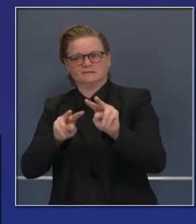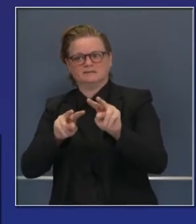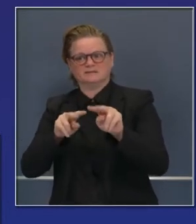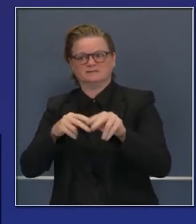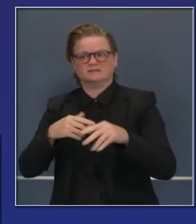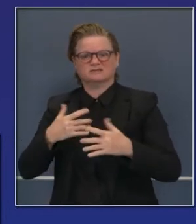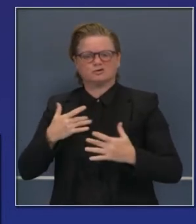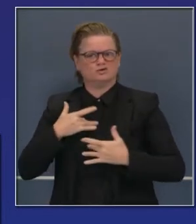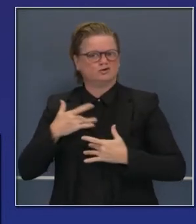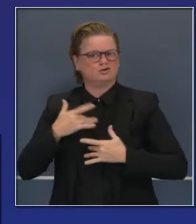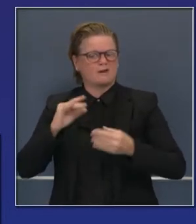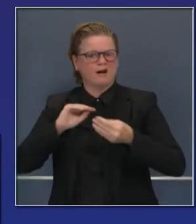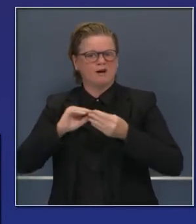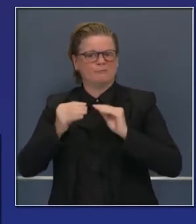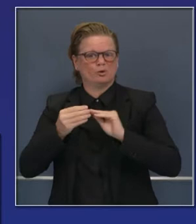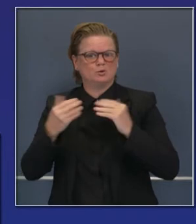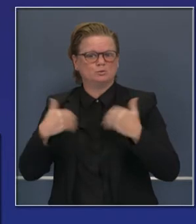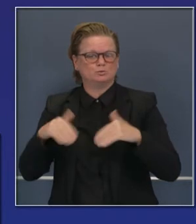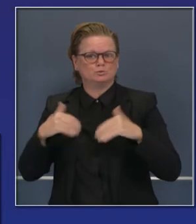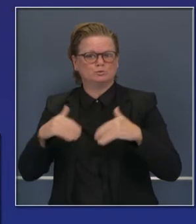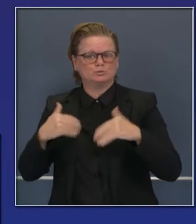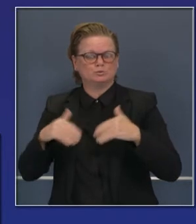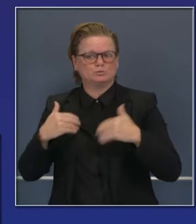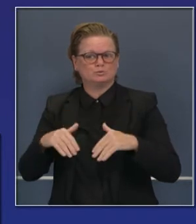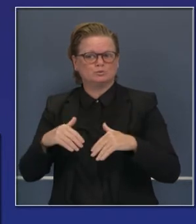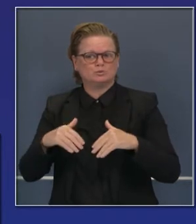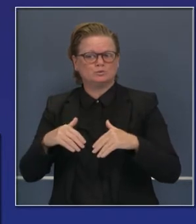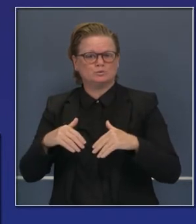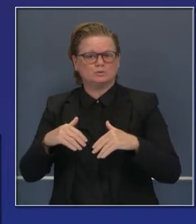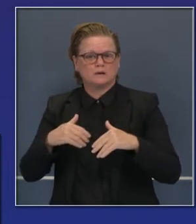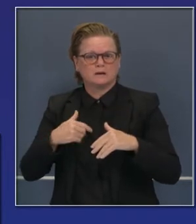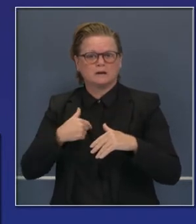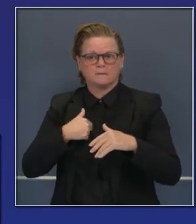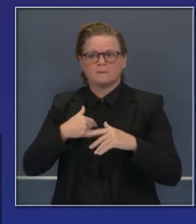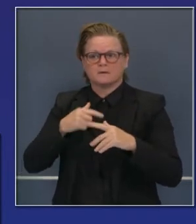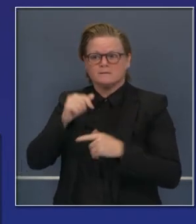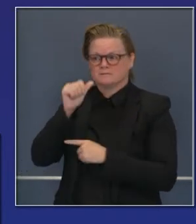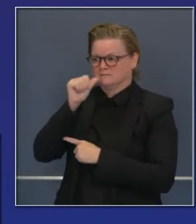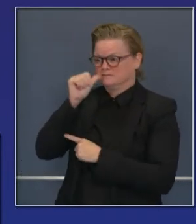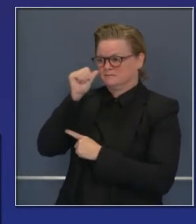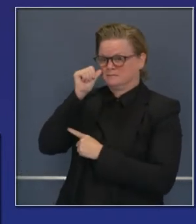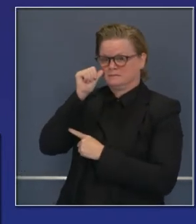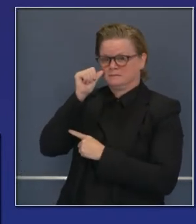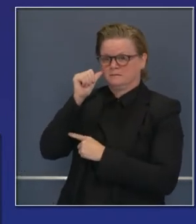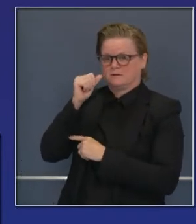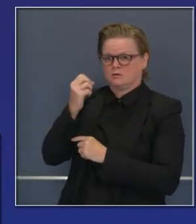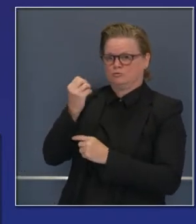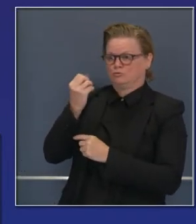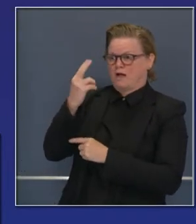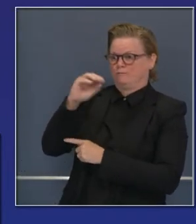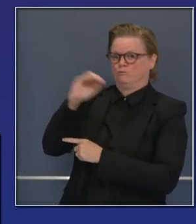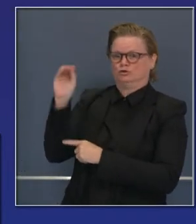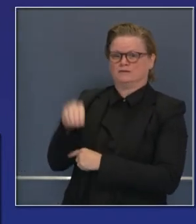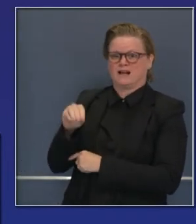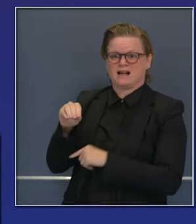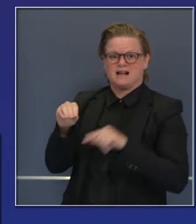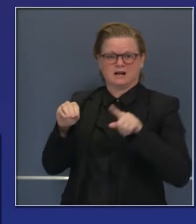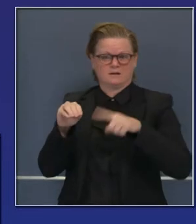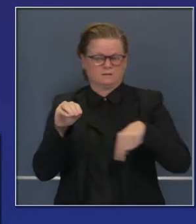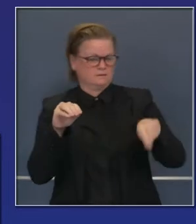preocupa. Un 12% de los nuevos casos probablemente serán hospitalizaciones